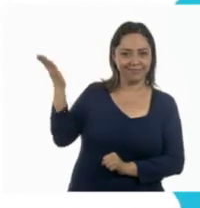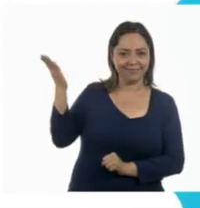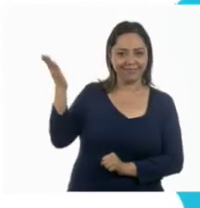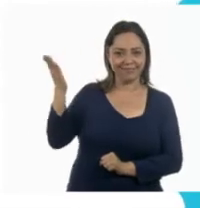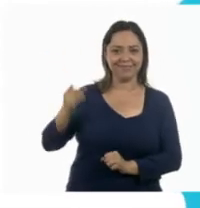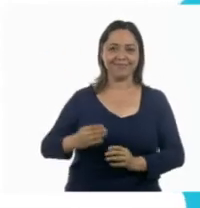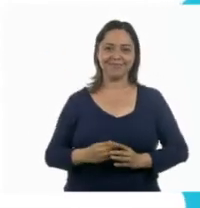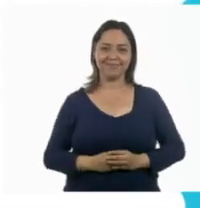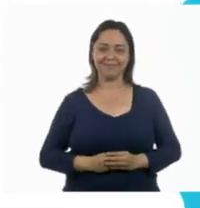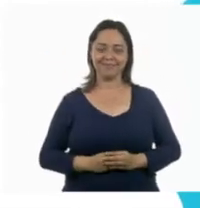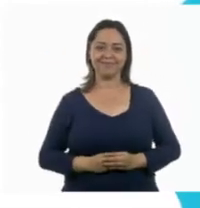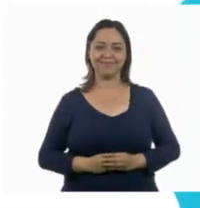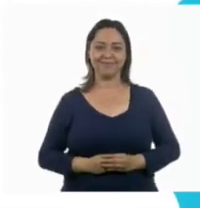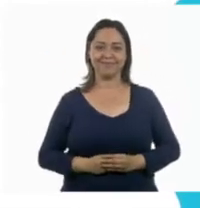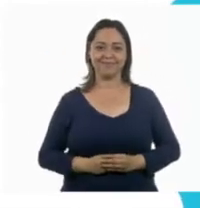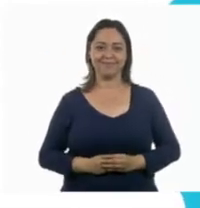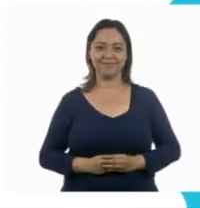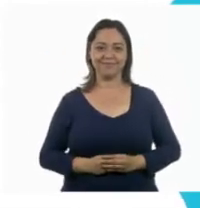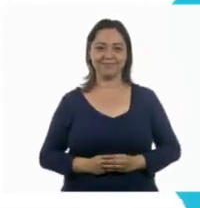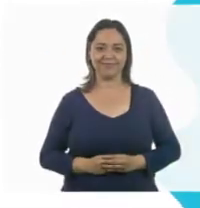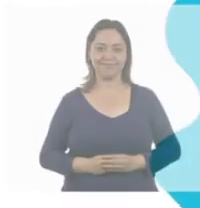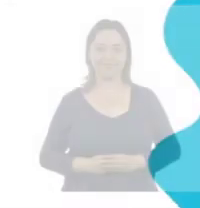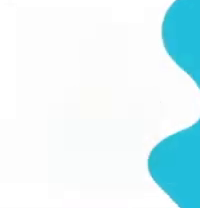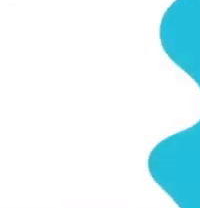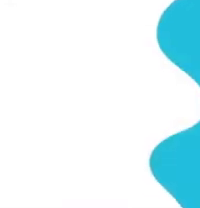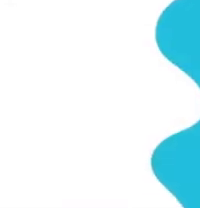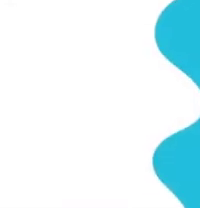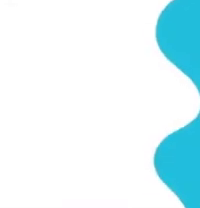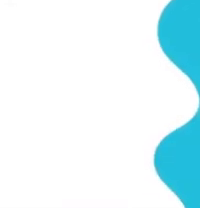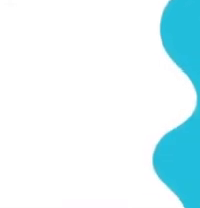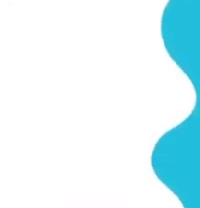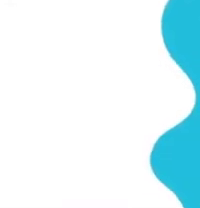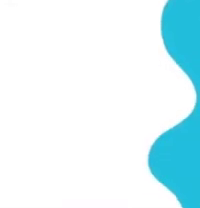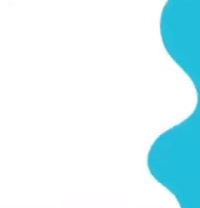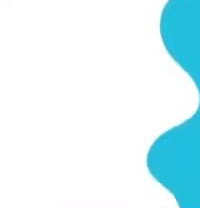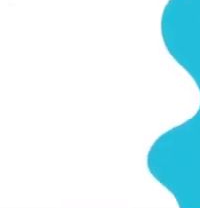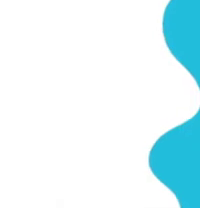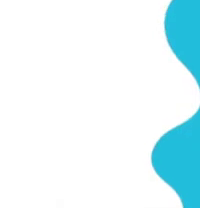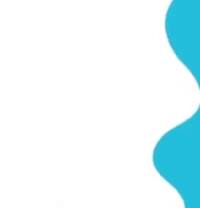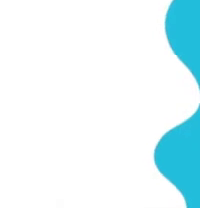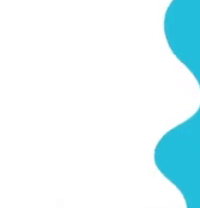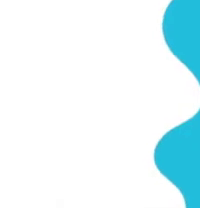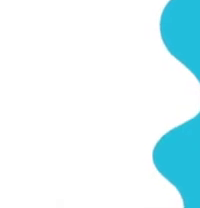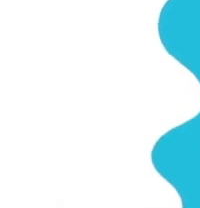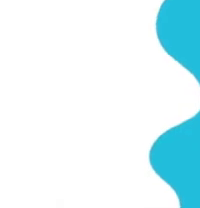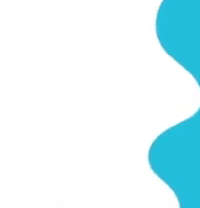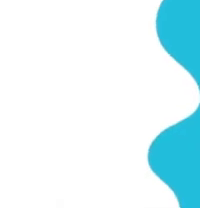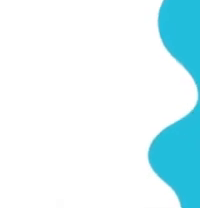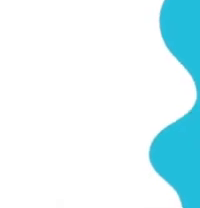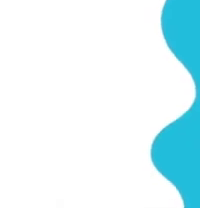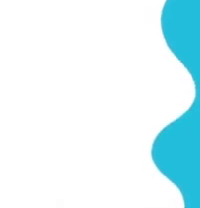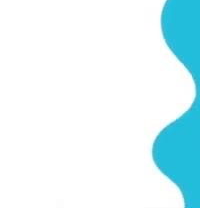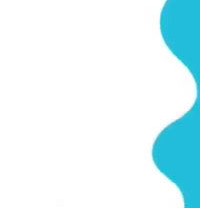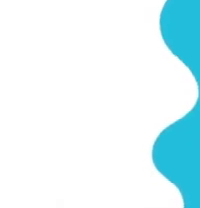aprendeencasa.cep.gov.mx B